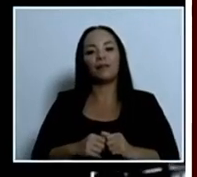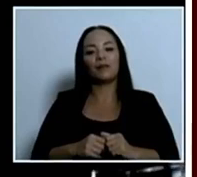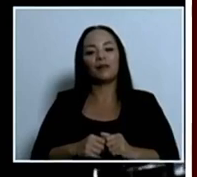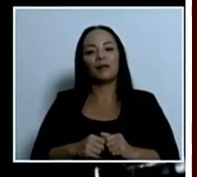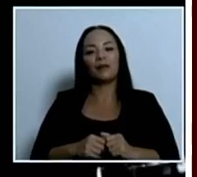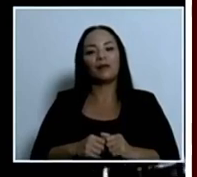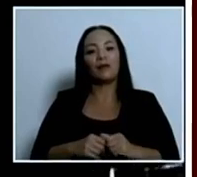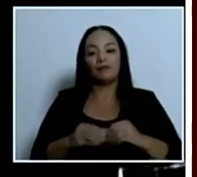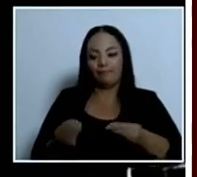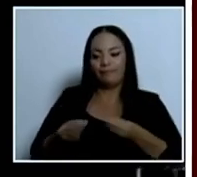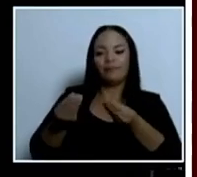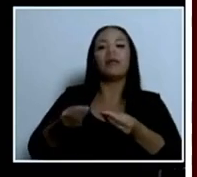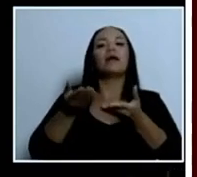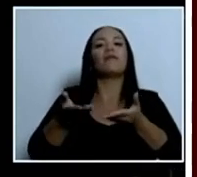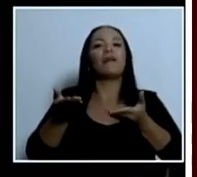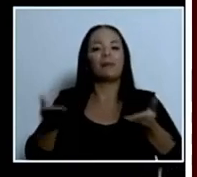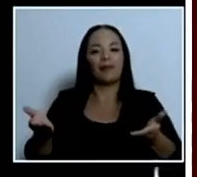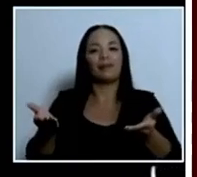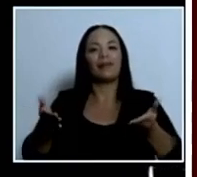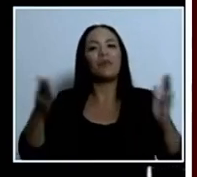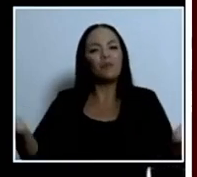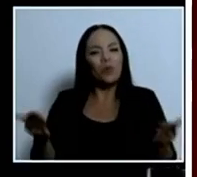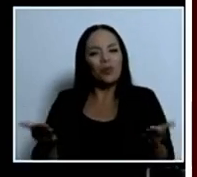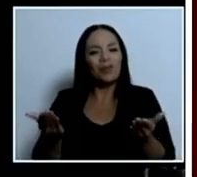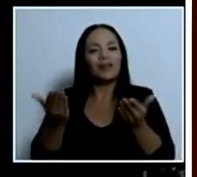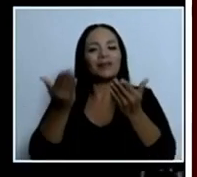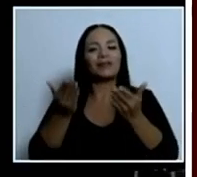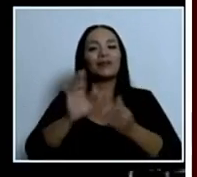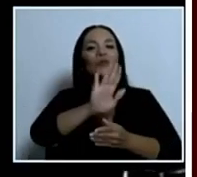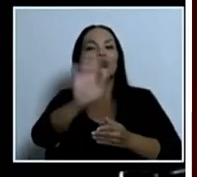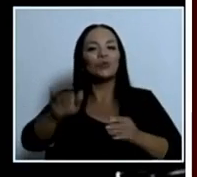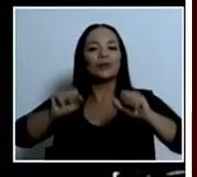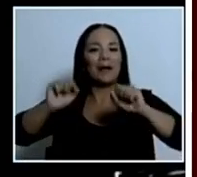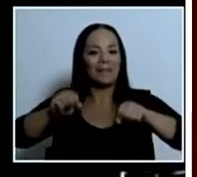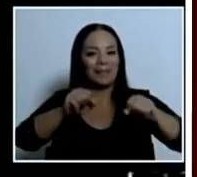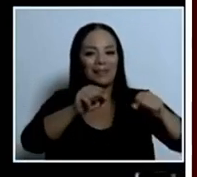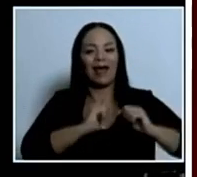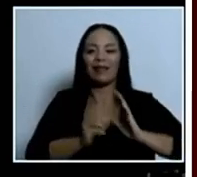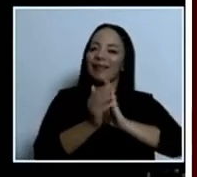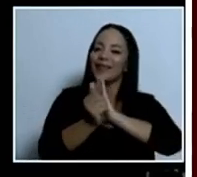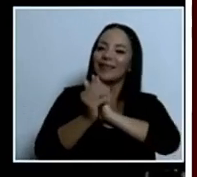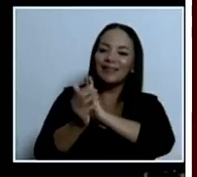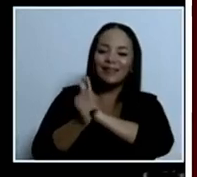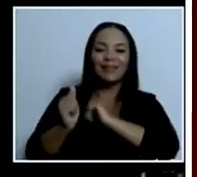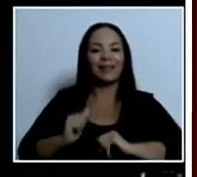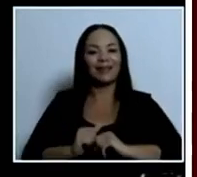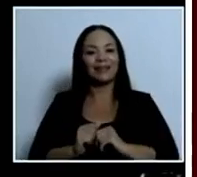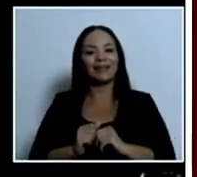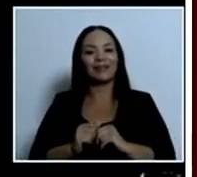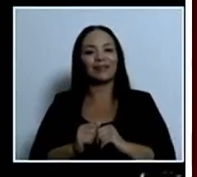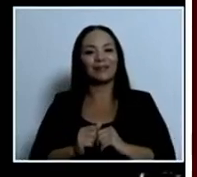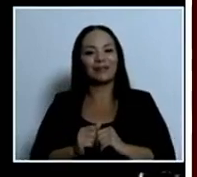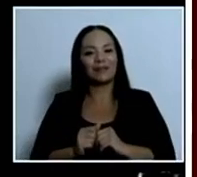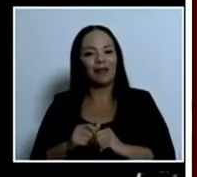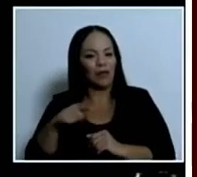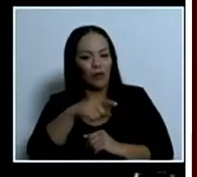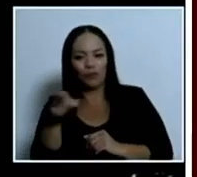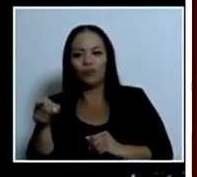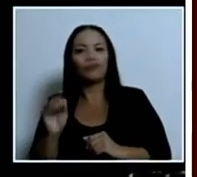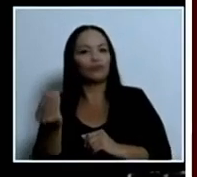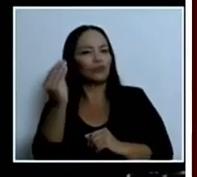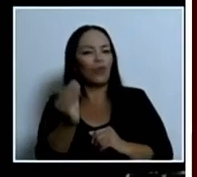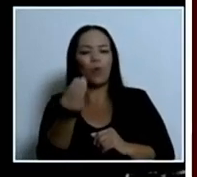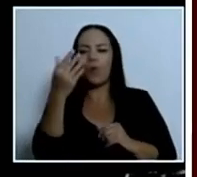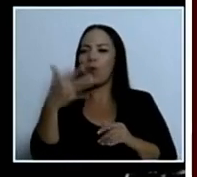precisamente para potenciar esas capacidades, esas destrezas, esas habilidades de